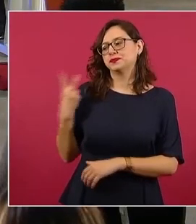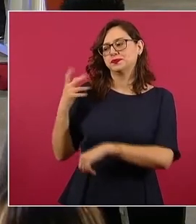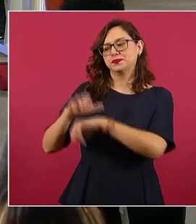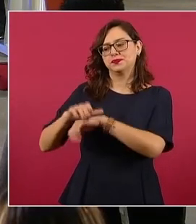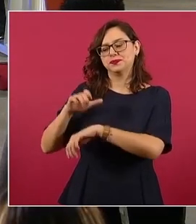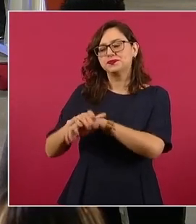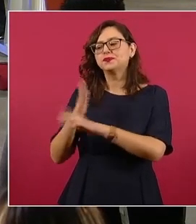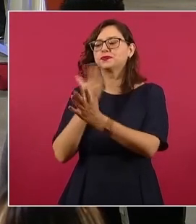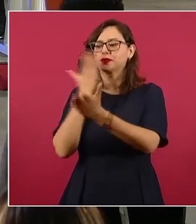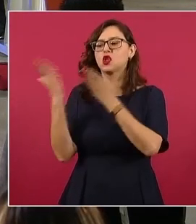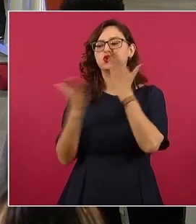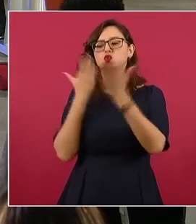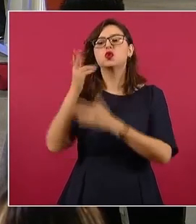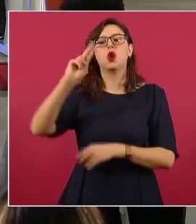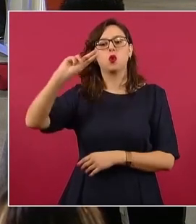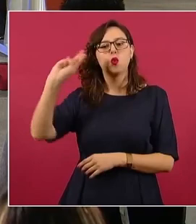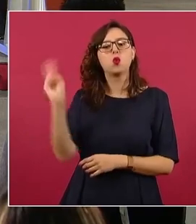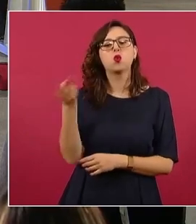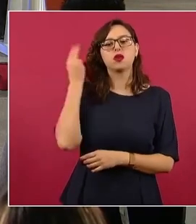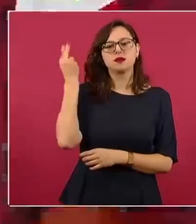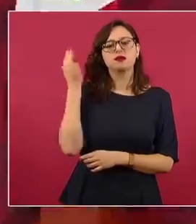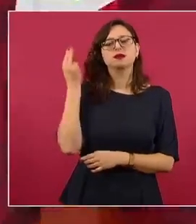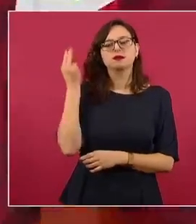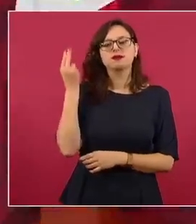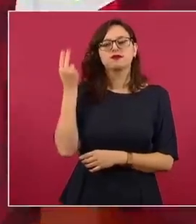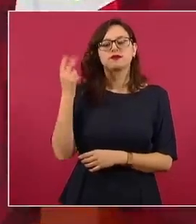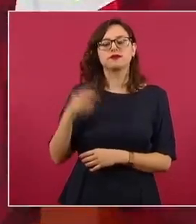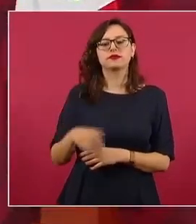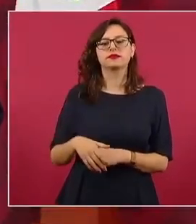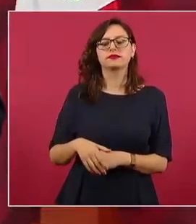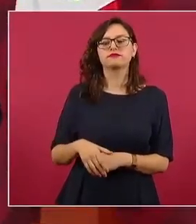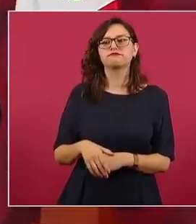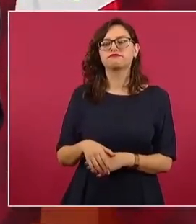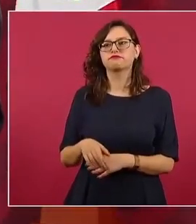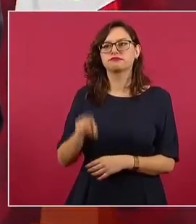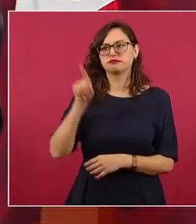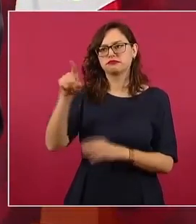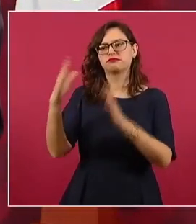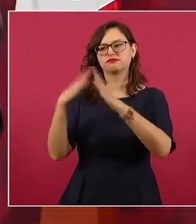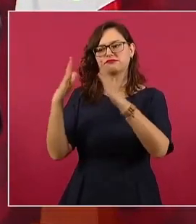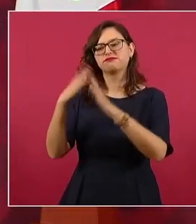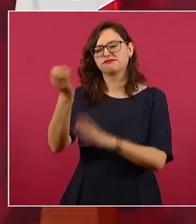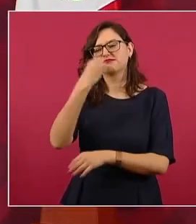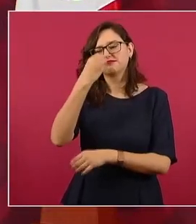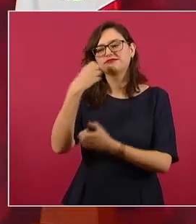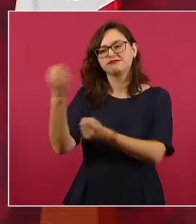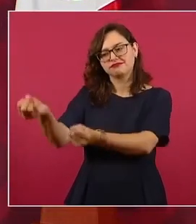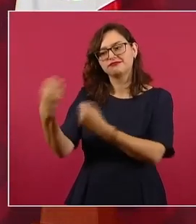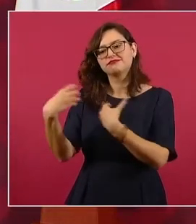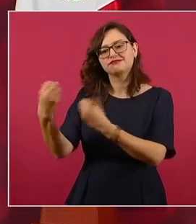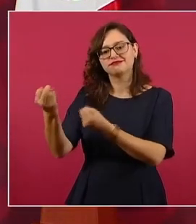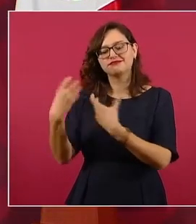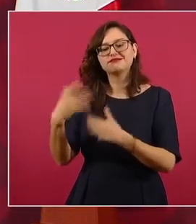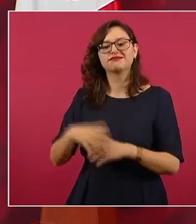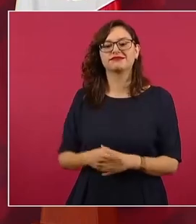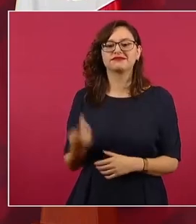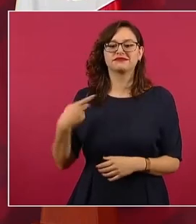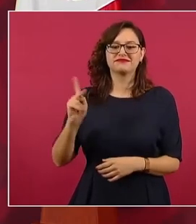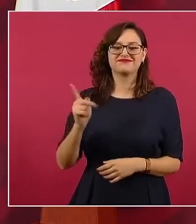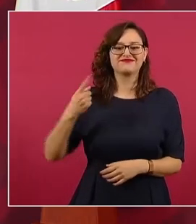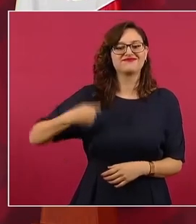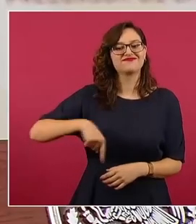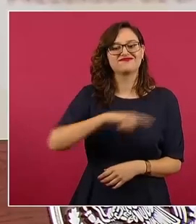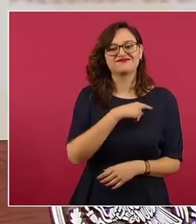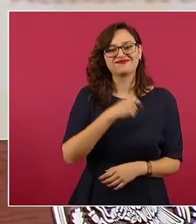estudiábamos y aunque nos daban comida en la casa, pues siempre traíamos hambre de